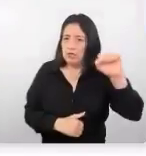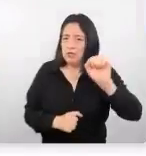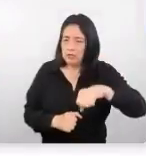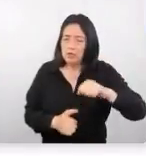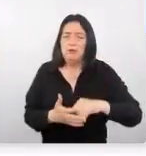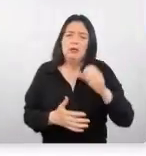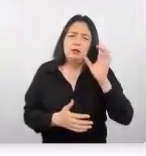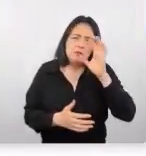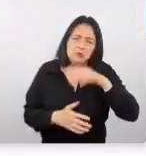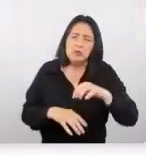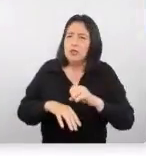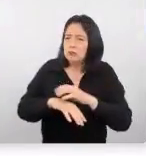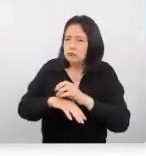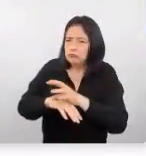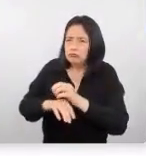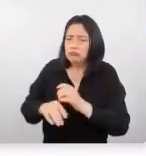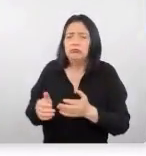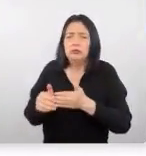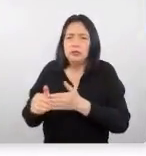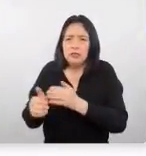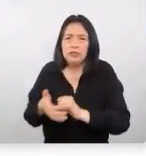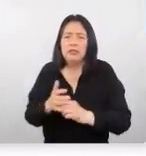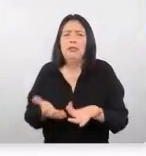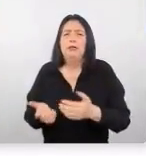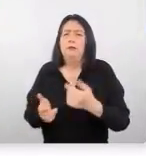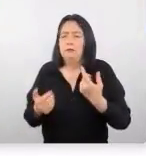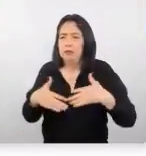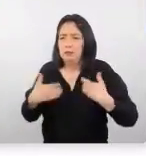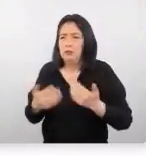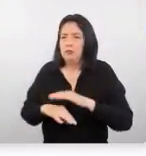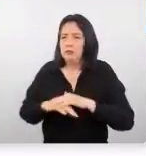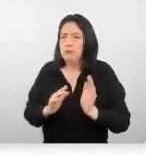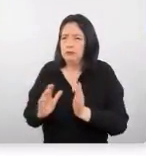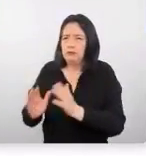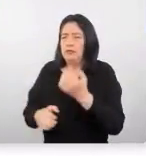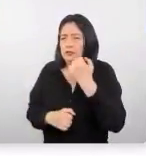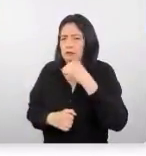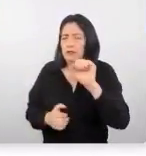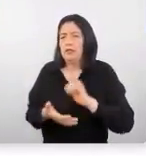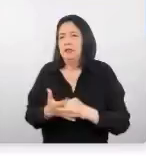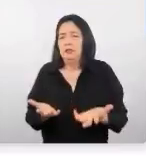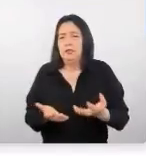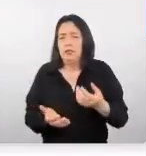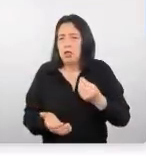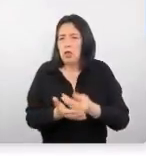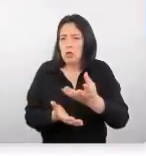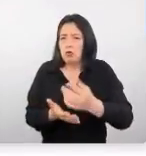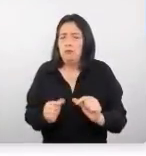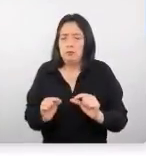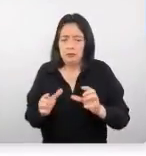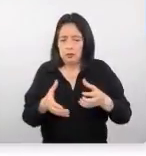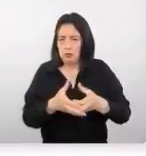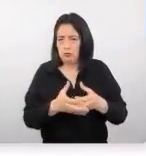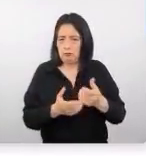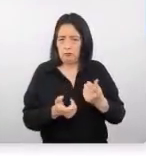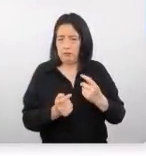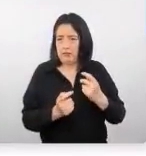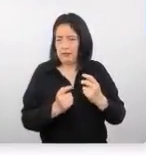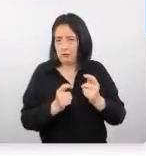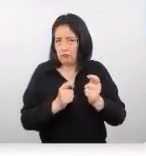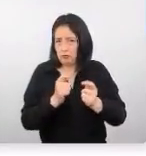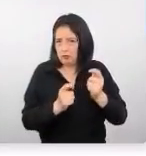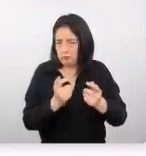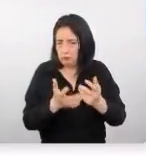una asesoría local para poder planificarlo. Estamos hablando de compra de paquetes turísticos. De hecho,